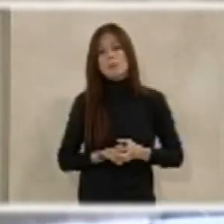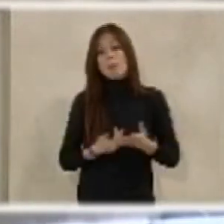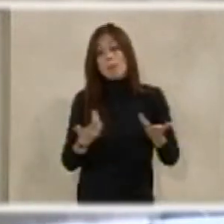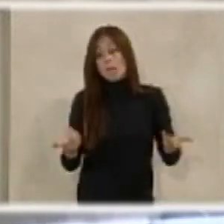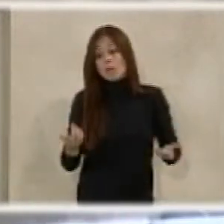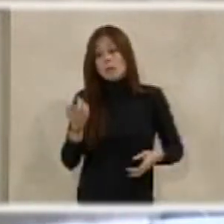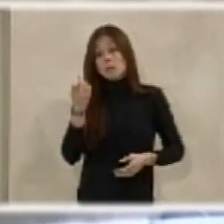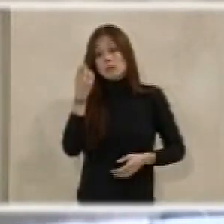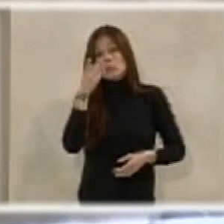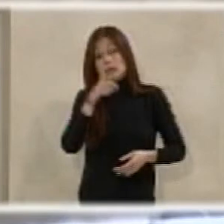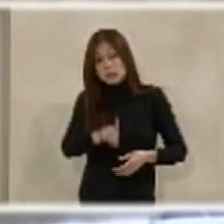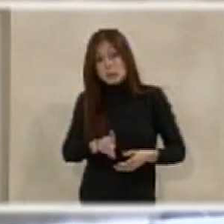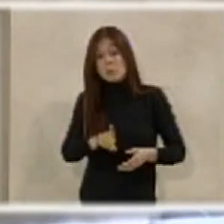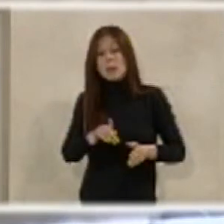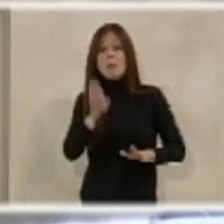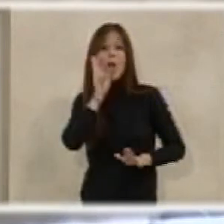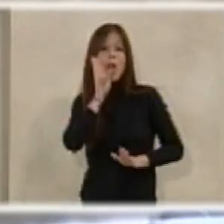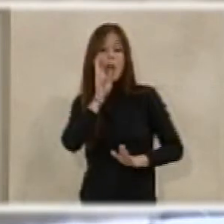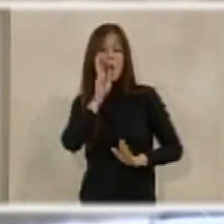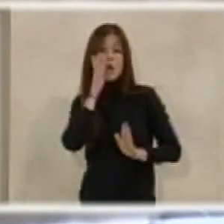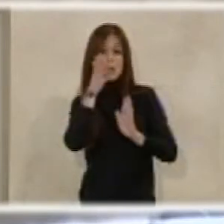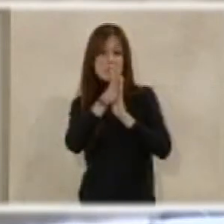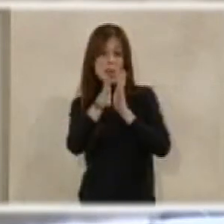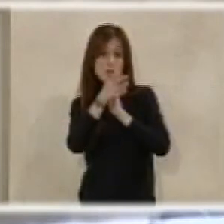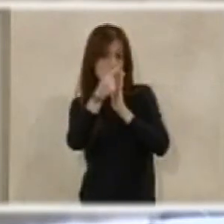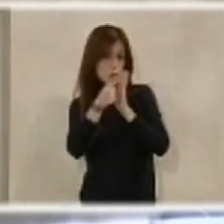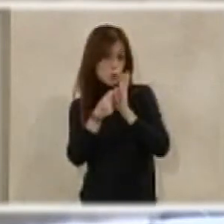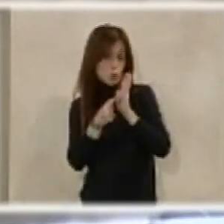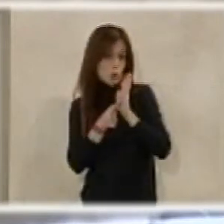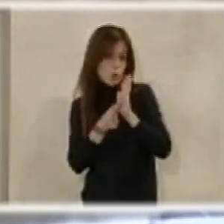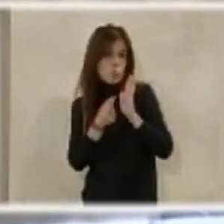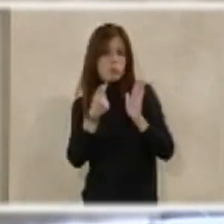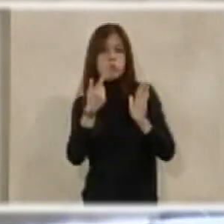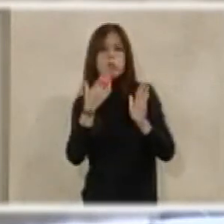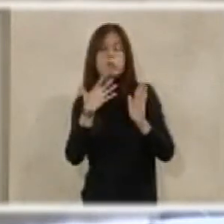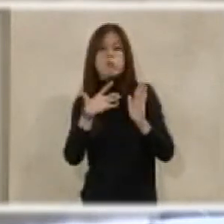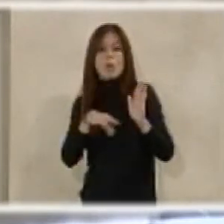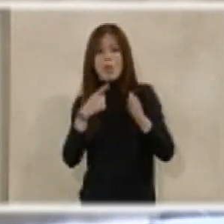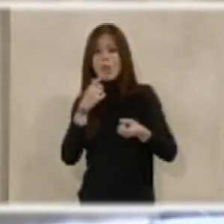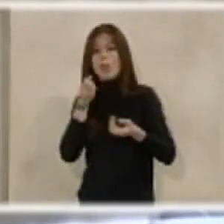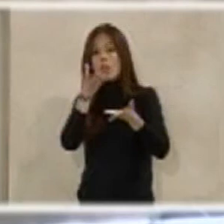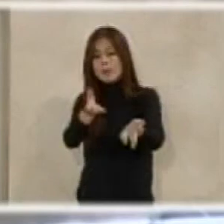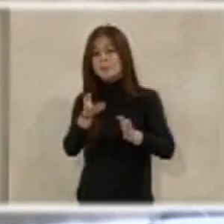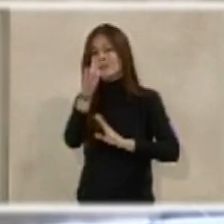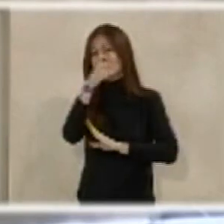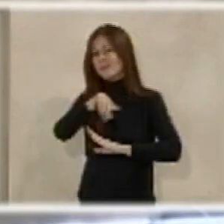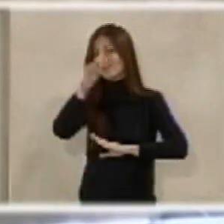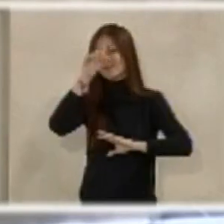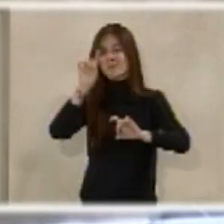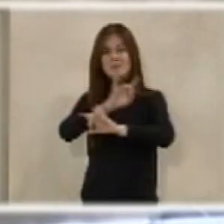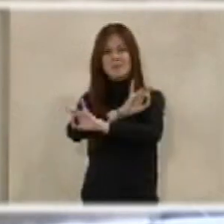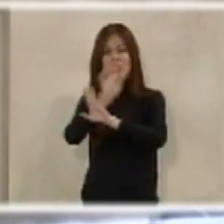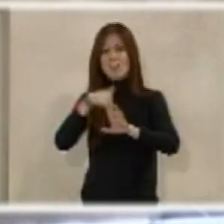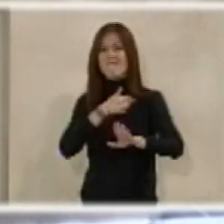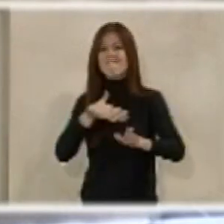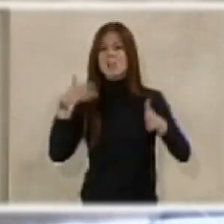No obstante, bueno, hechas las salvedades que he manifestado. Por supuesto, sí quería hacer